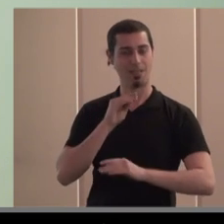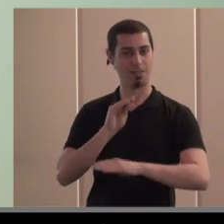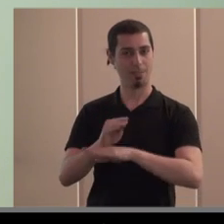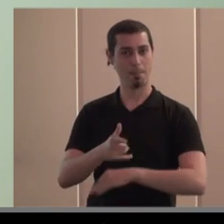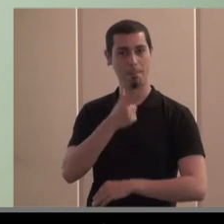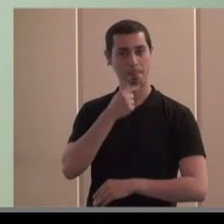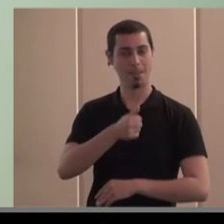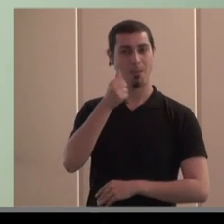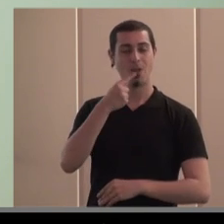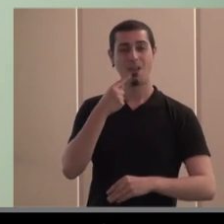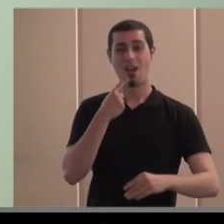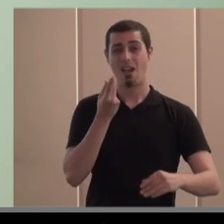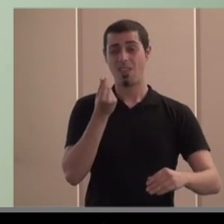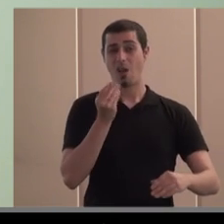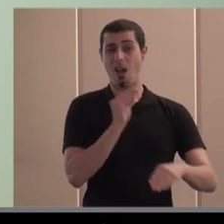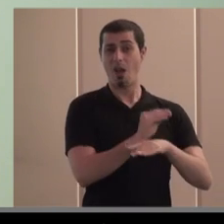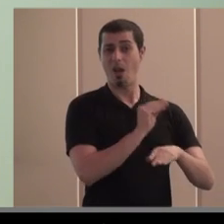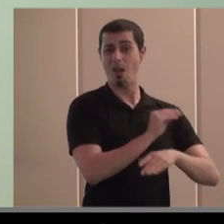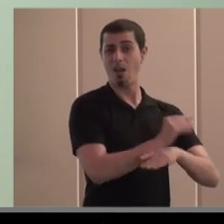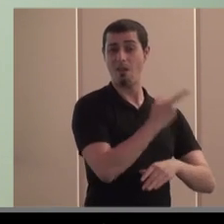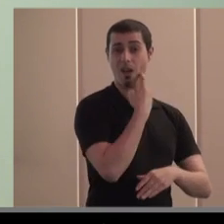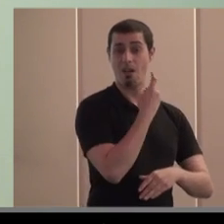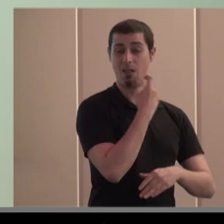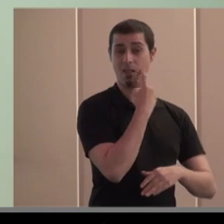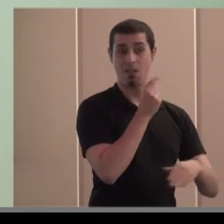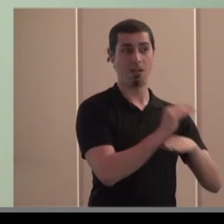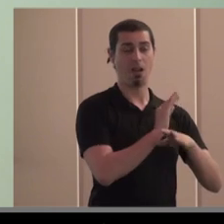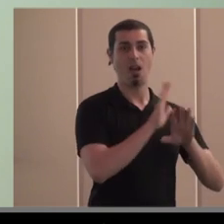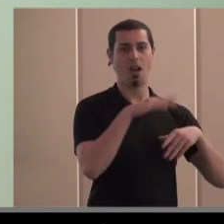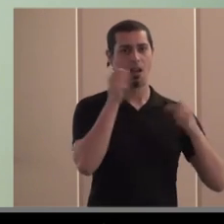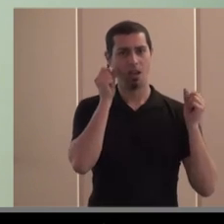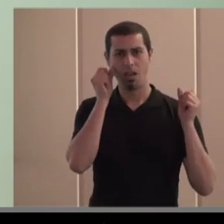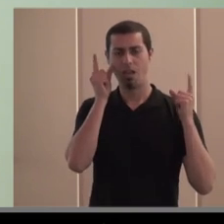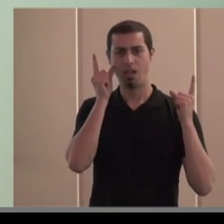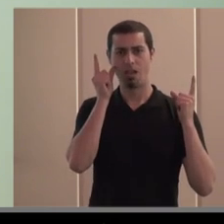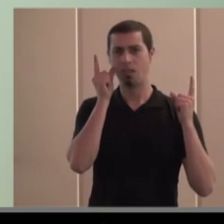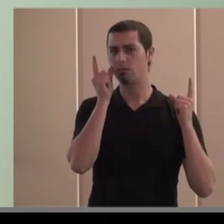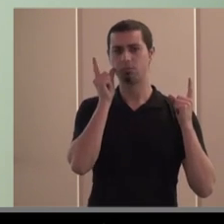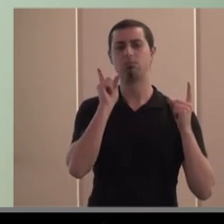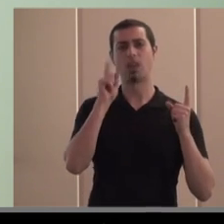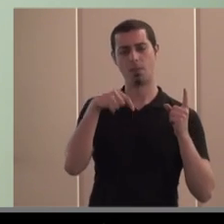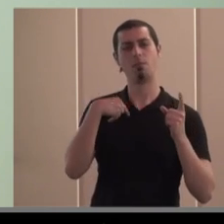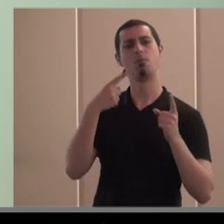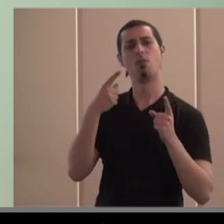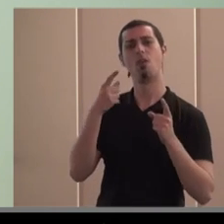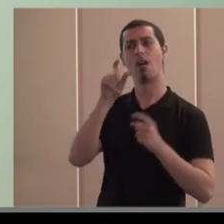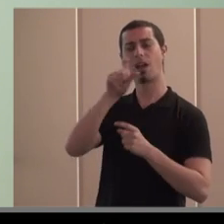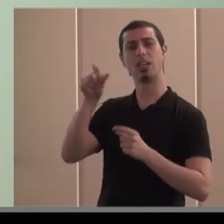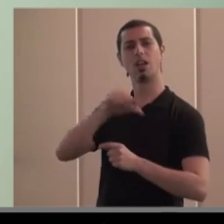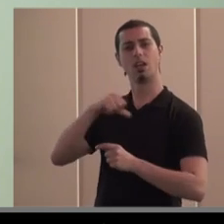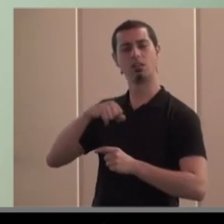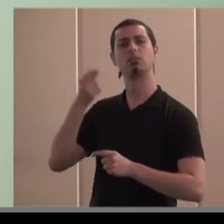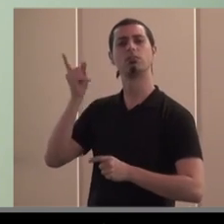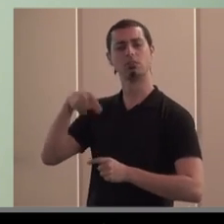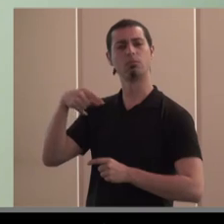se ha dado tanto dinero a la banca que ahora bueno pues no hemos dado cuenta que también deberíamos generar la posibilidad de que los particulares puedan